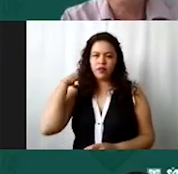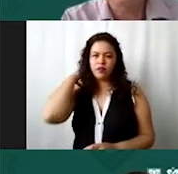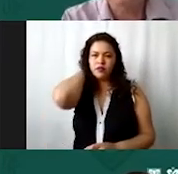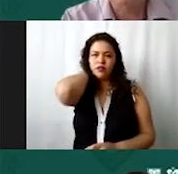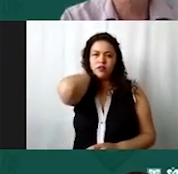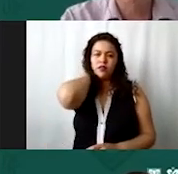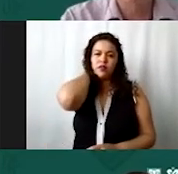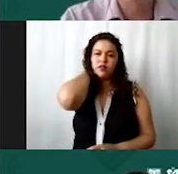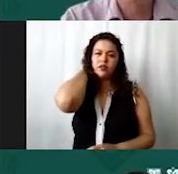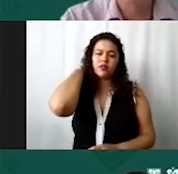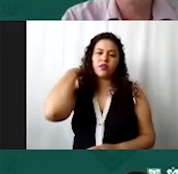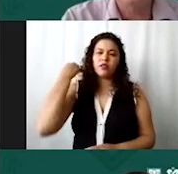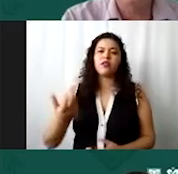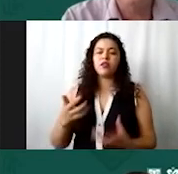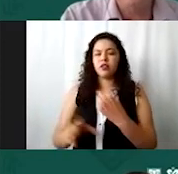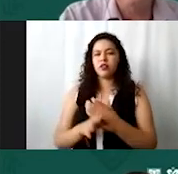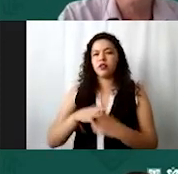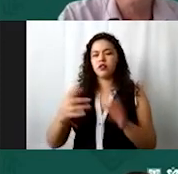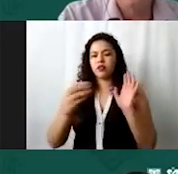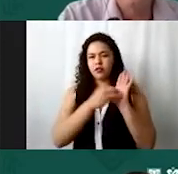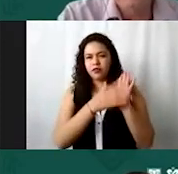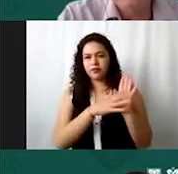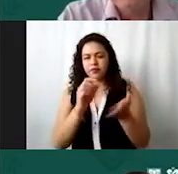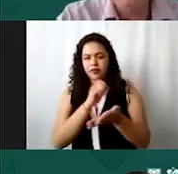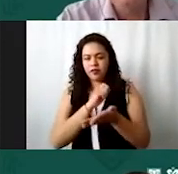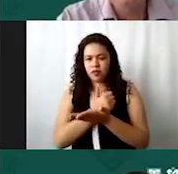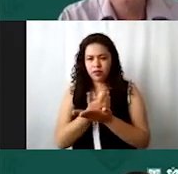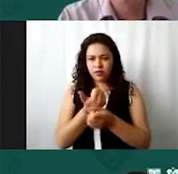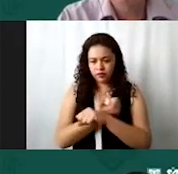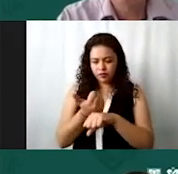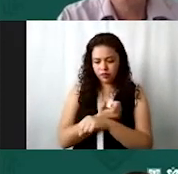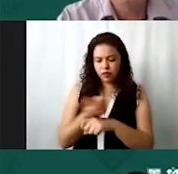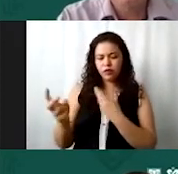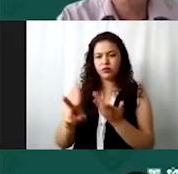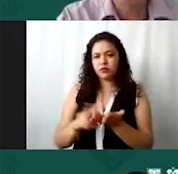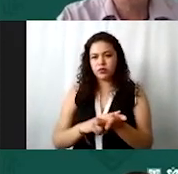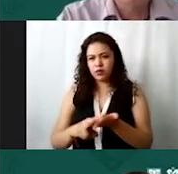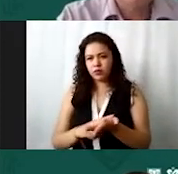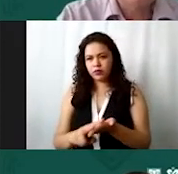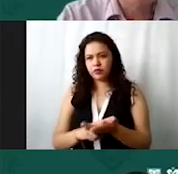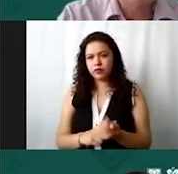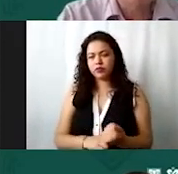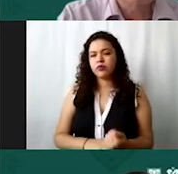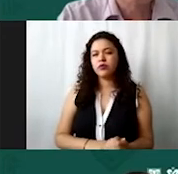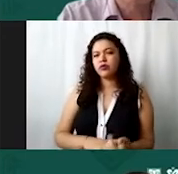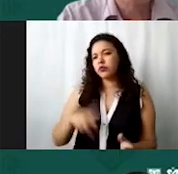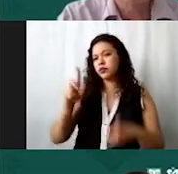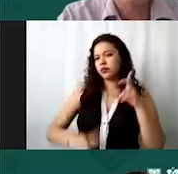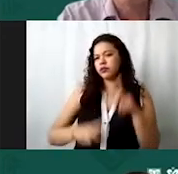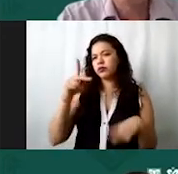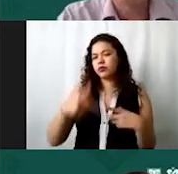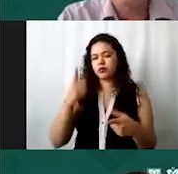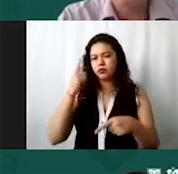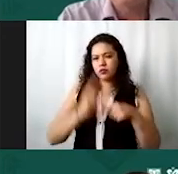consideraciones lo que vieron señalado en amarillo o en verde dependiendo del caso deberán de